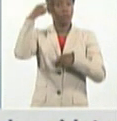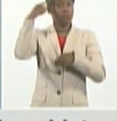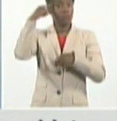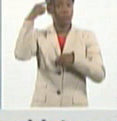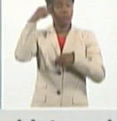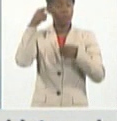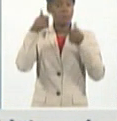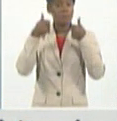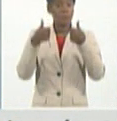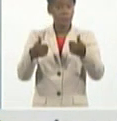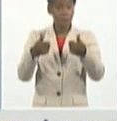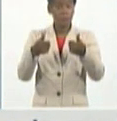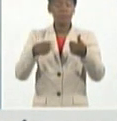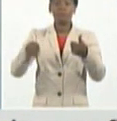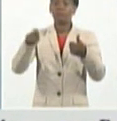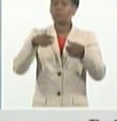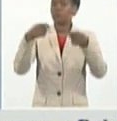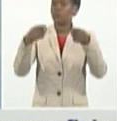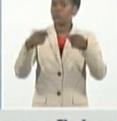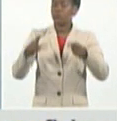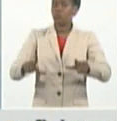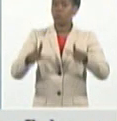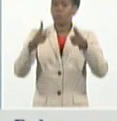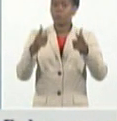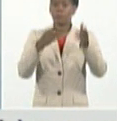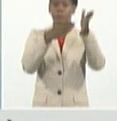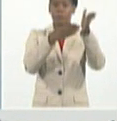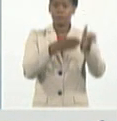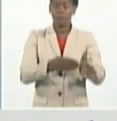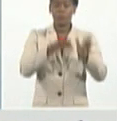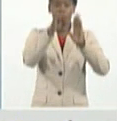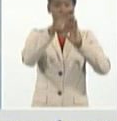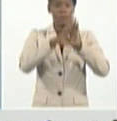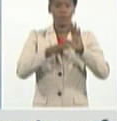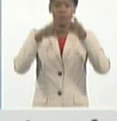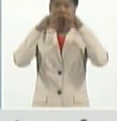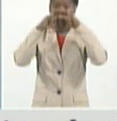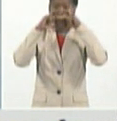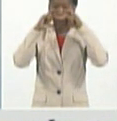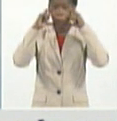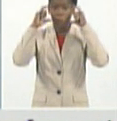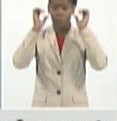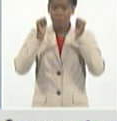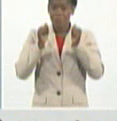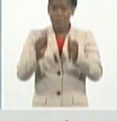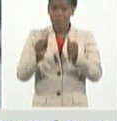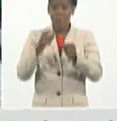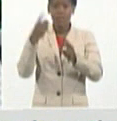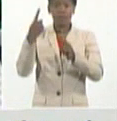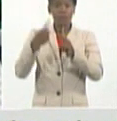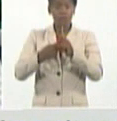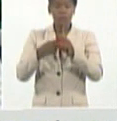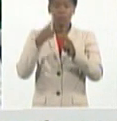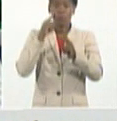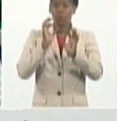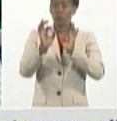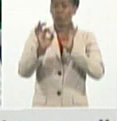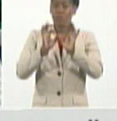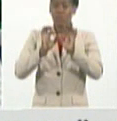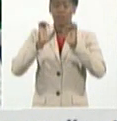y realmente cumplamos como sabemos que hay que cumplir. Se realizaron 46